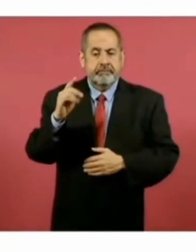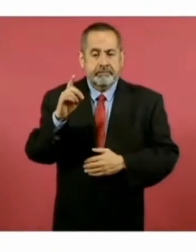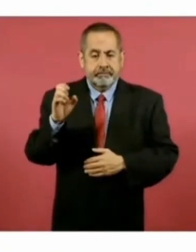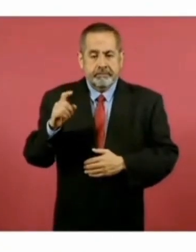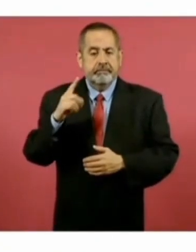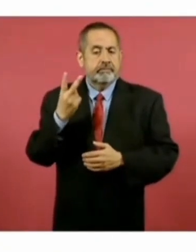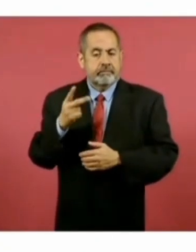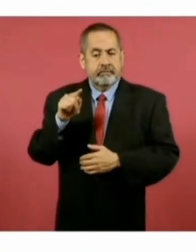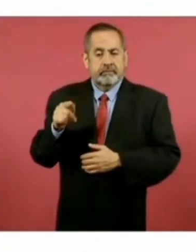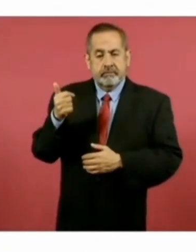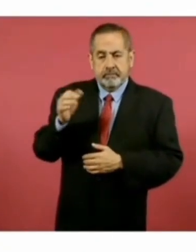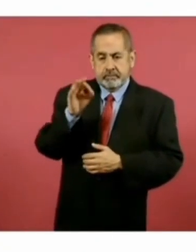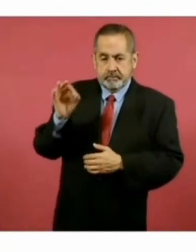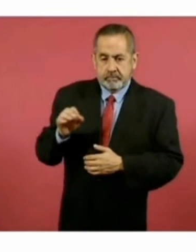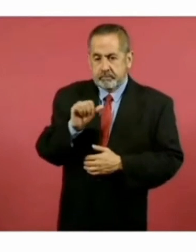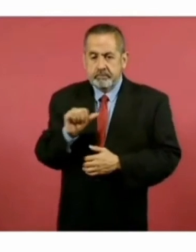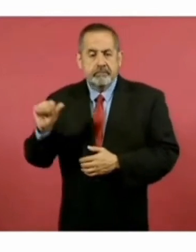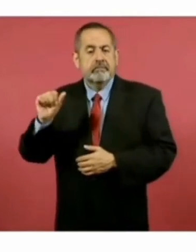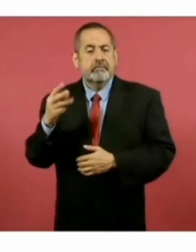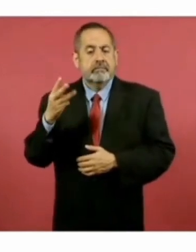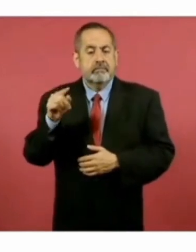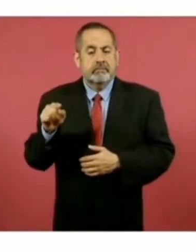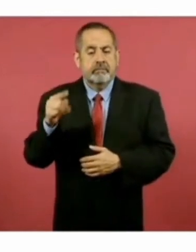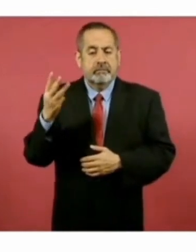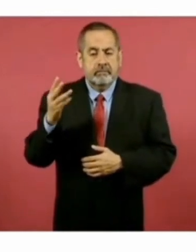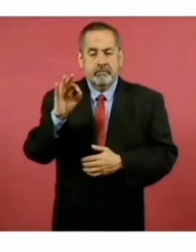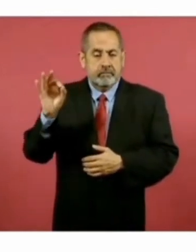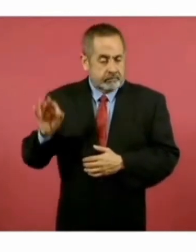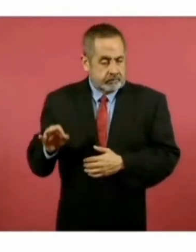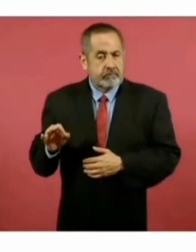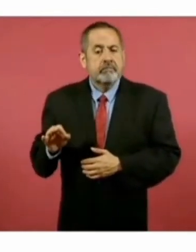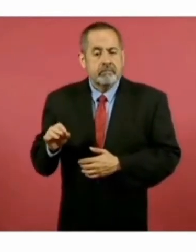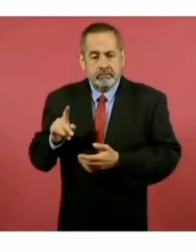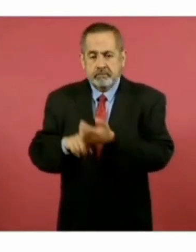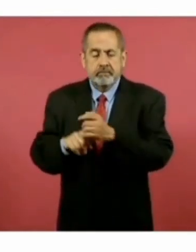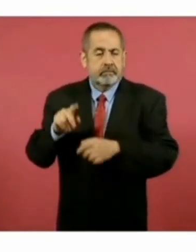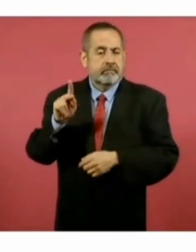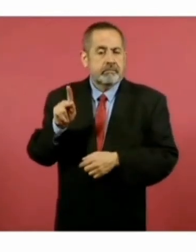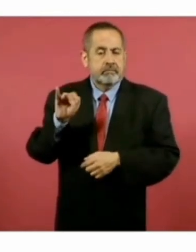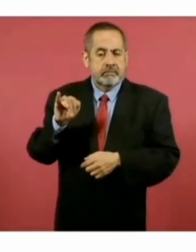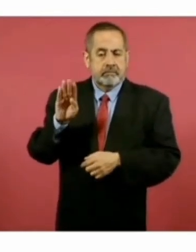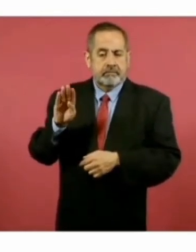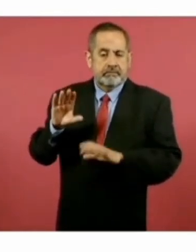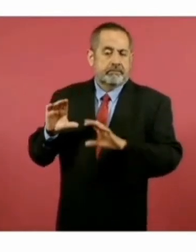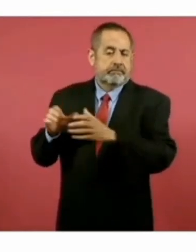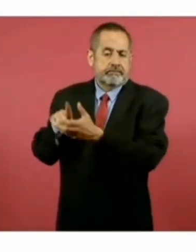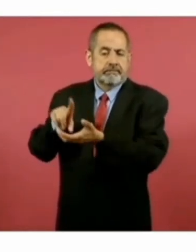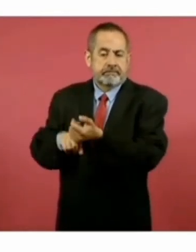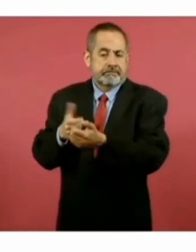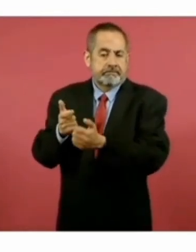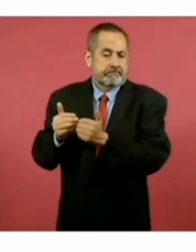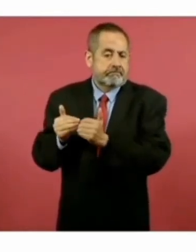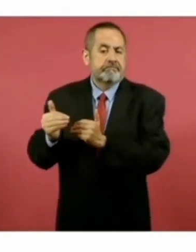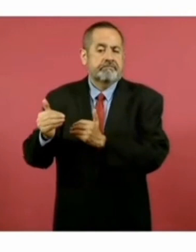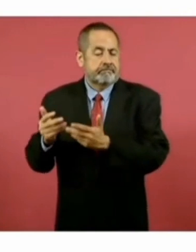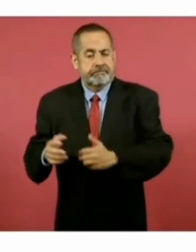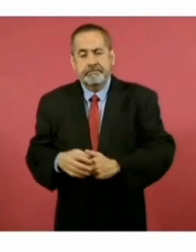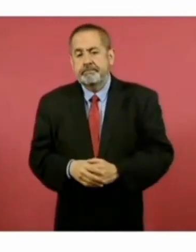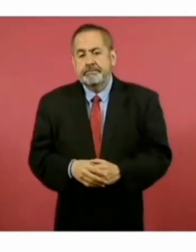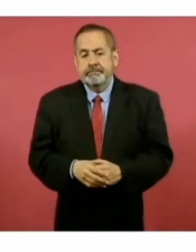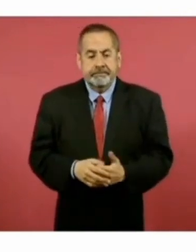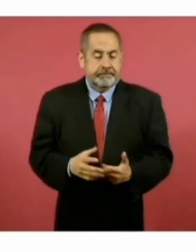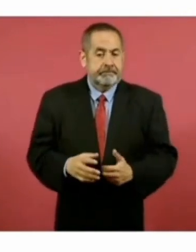2.6% a 3.3% del Producto Interno Bruto. En fin,